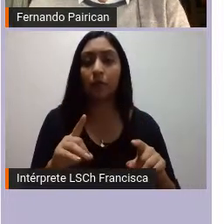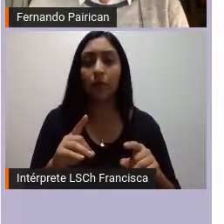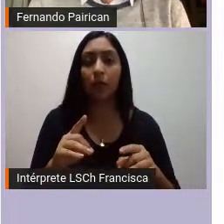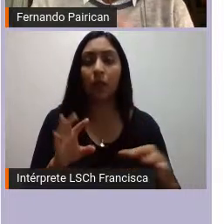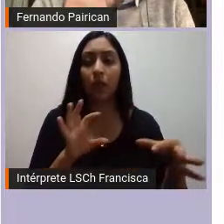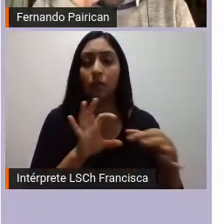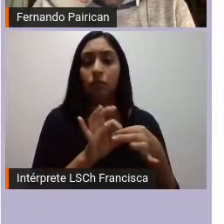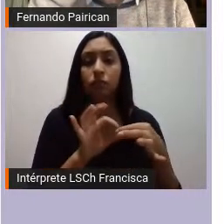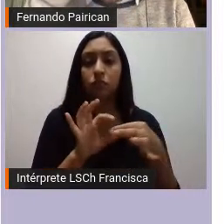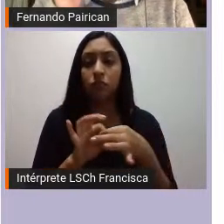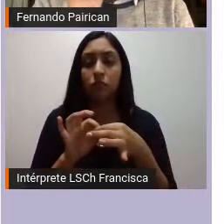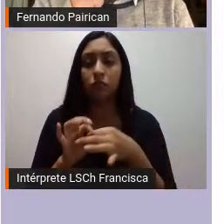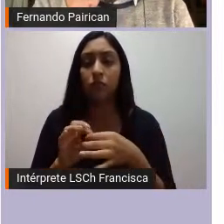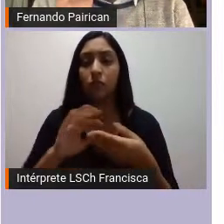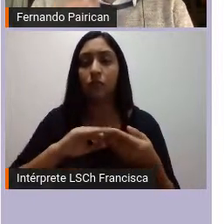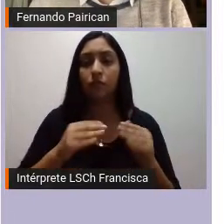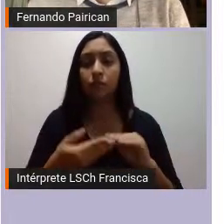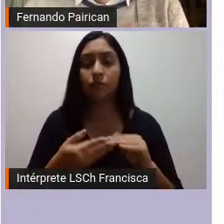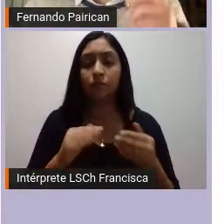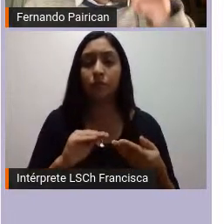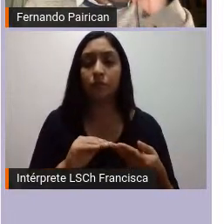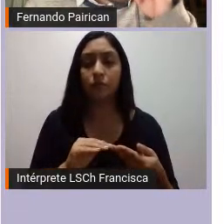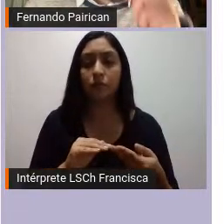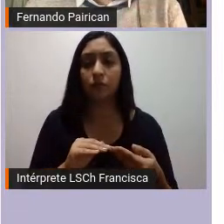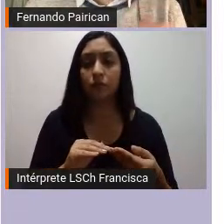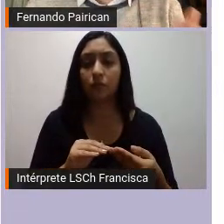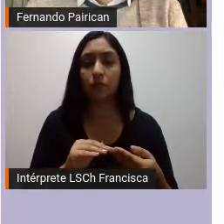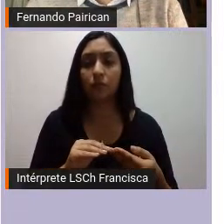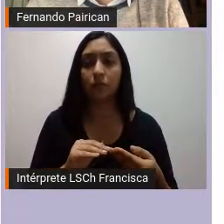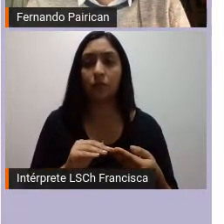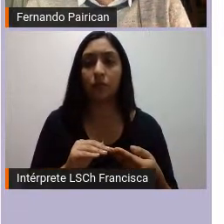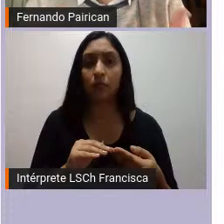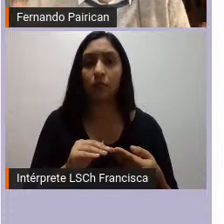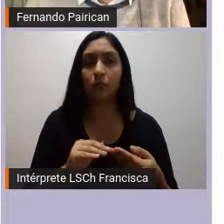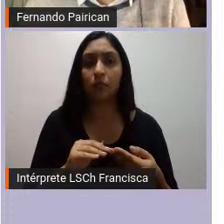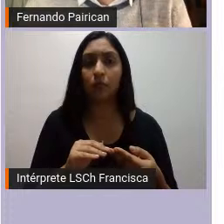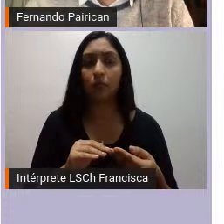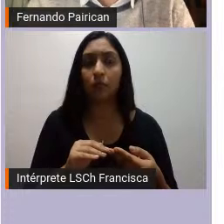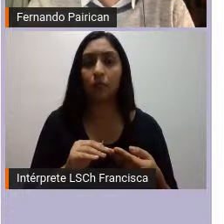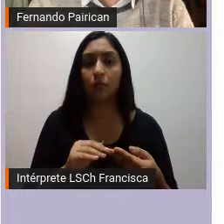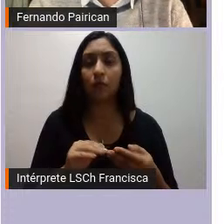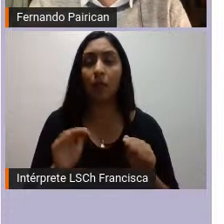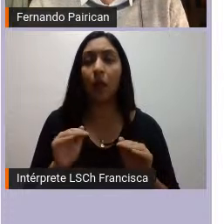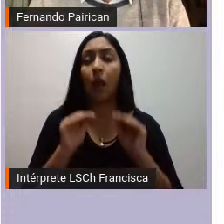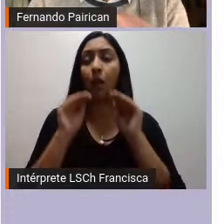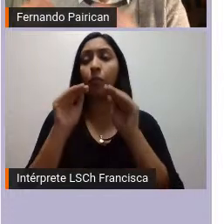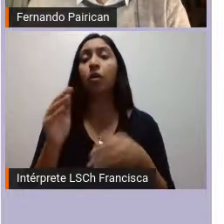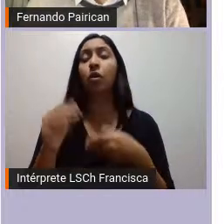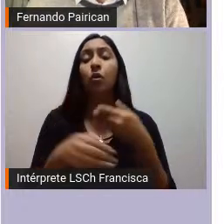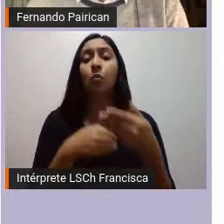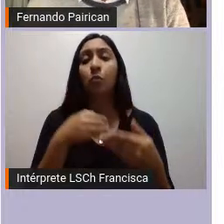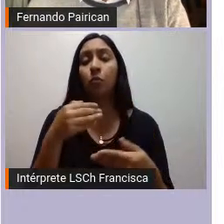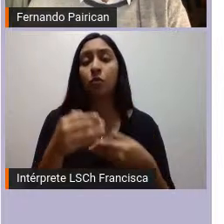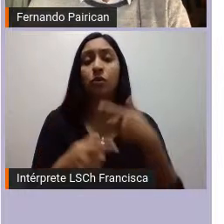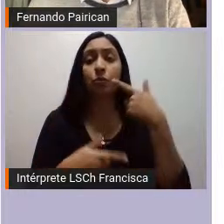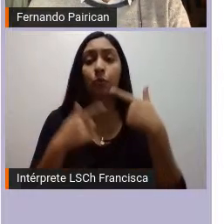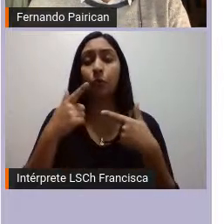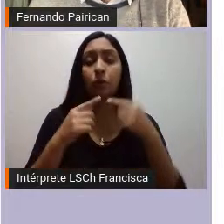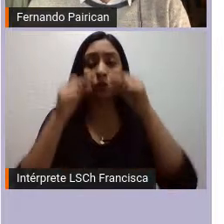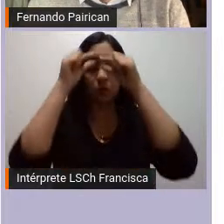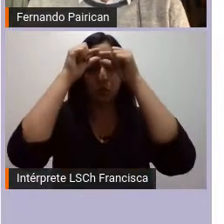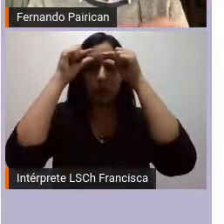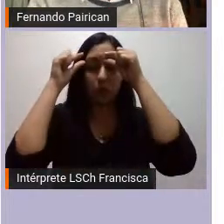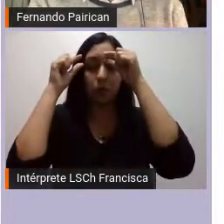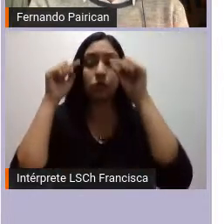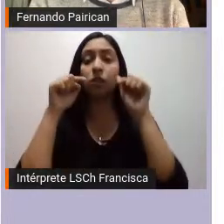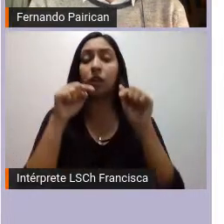las comunidades como sostenedoras de los procesos políticos mapuche en estricto rigor y ahí a partir de esa